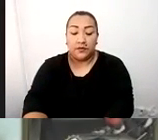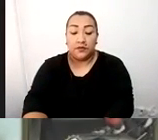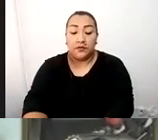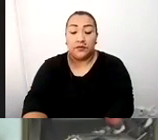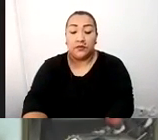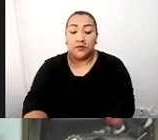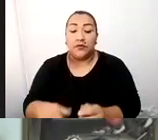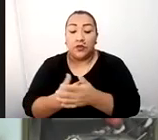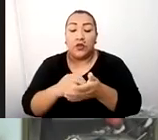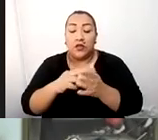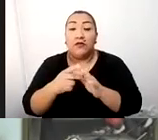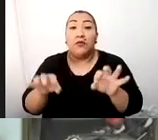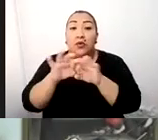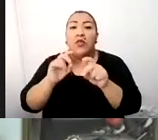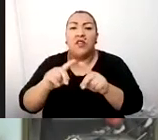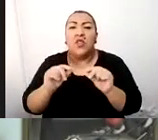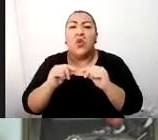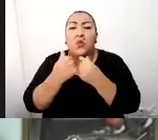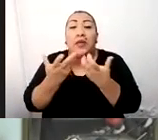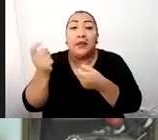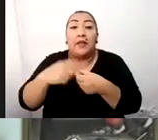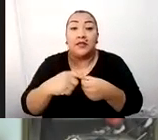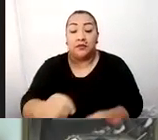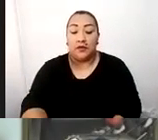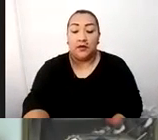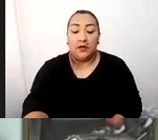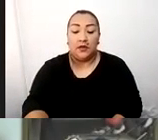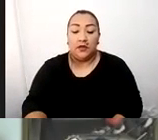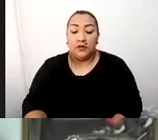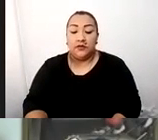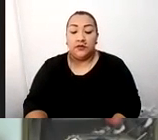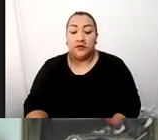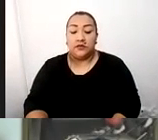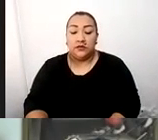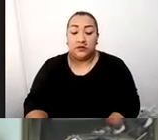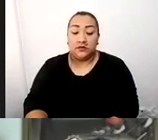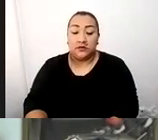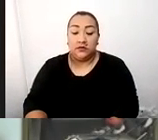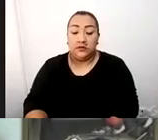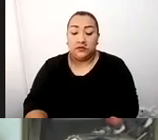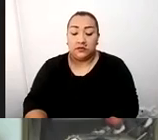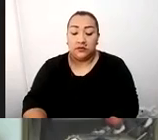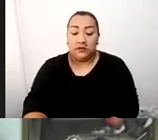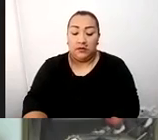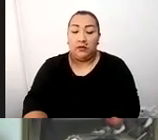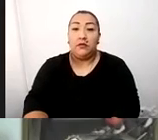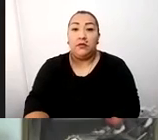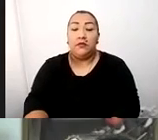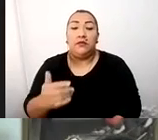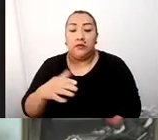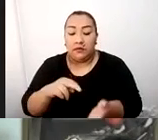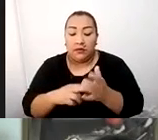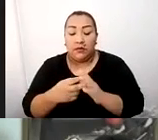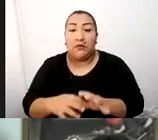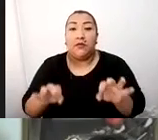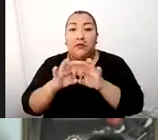rubros, quieren participar, quieren hacer eventos en Cusco. Entonces, esa dificultad en la infraestructura la estamos superando. Y esperemos,